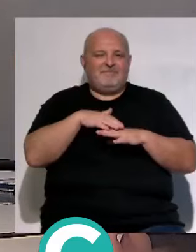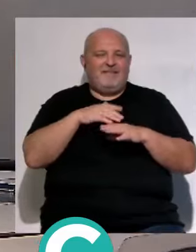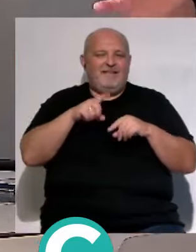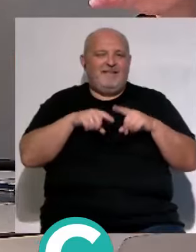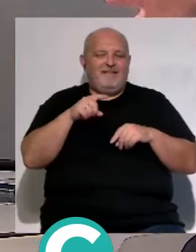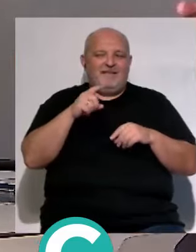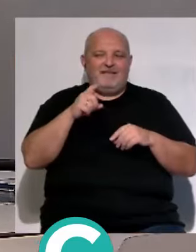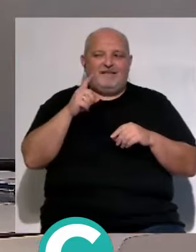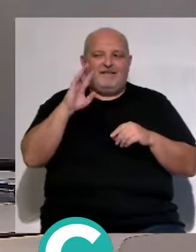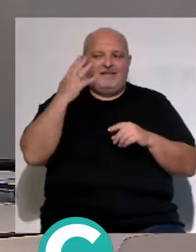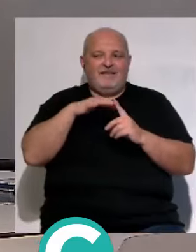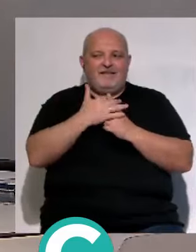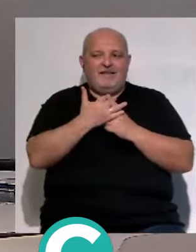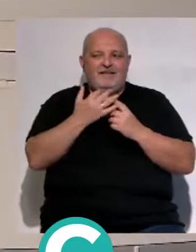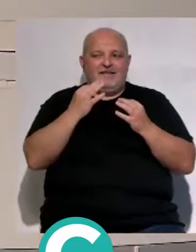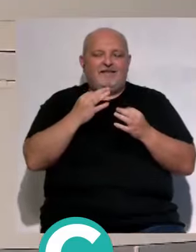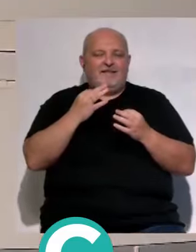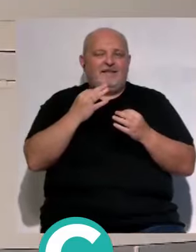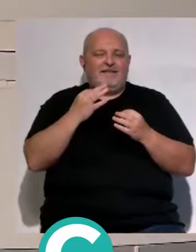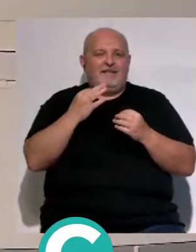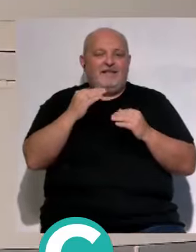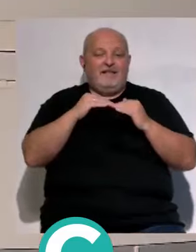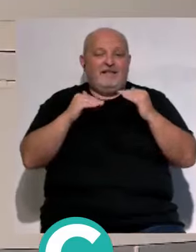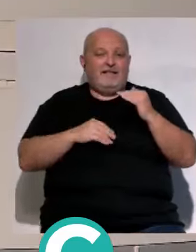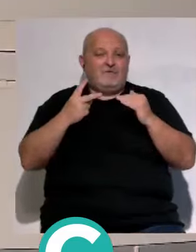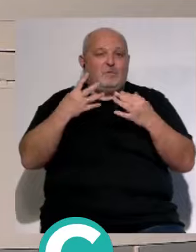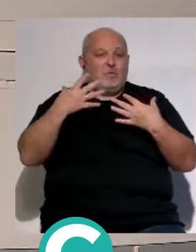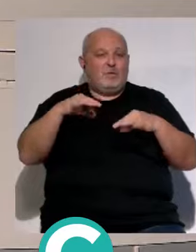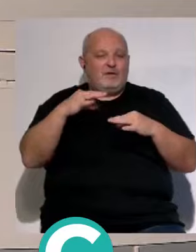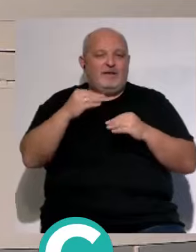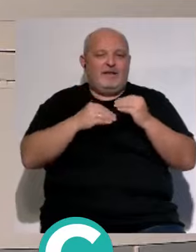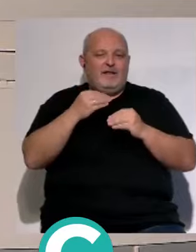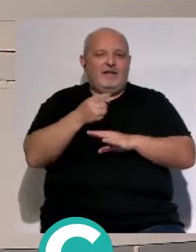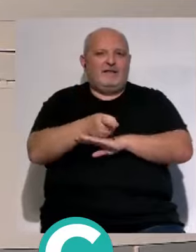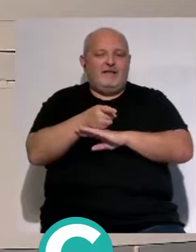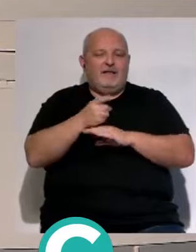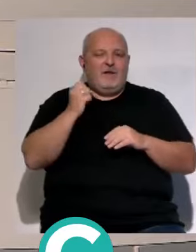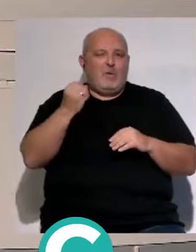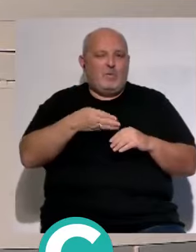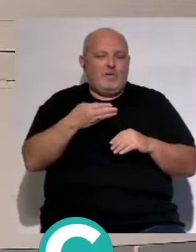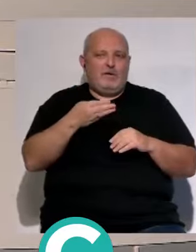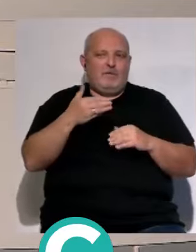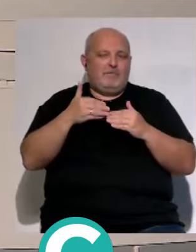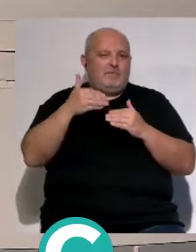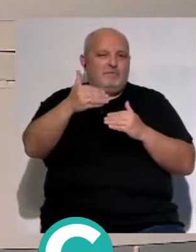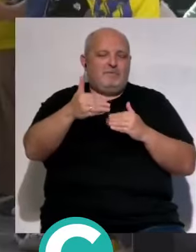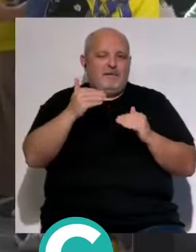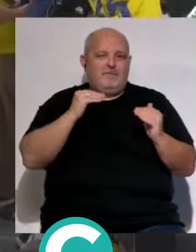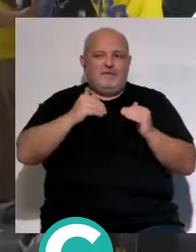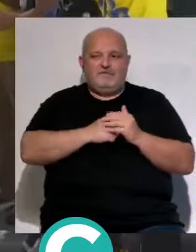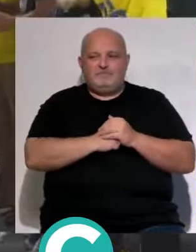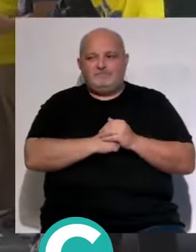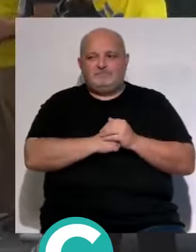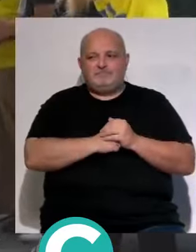en la situación de defenso ¿qué es lo que le exigís al club de cara a la próxima temporada?